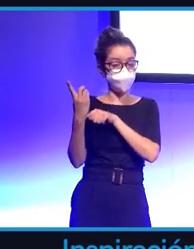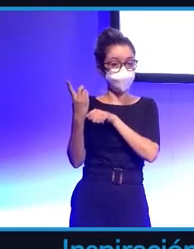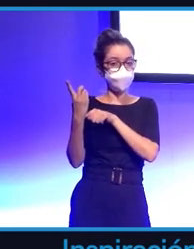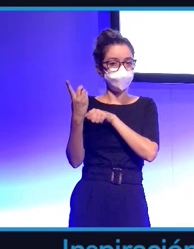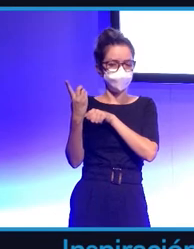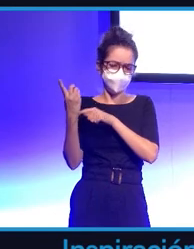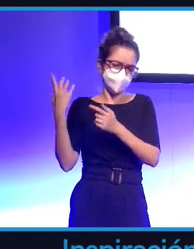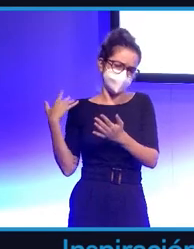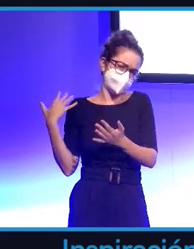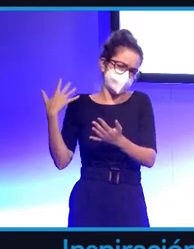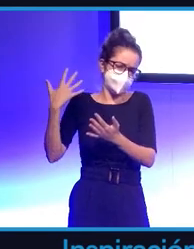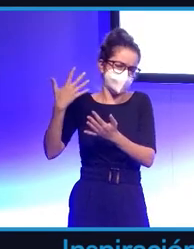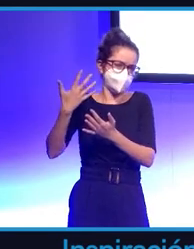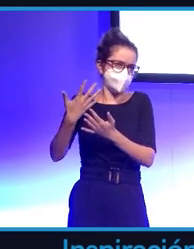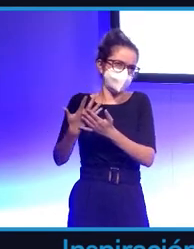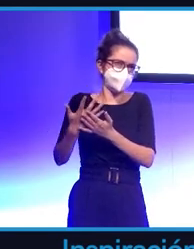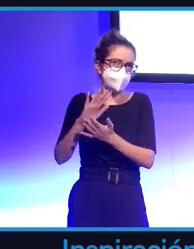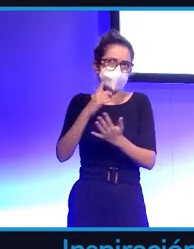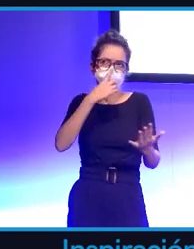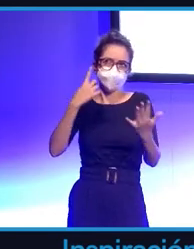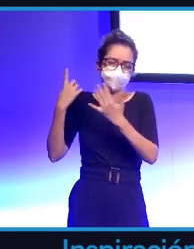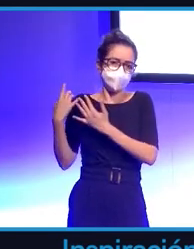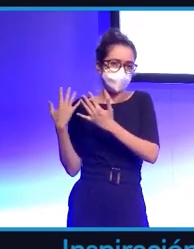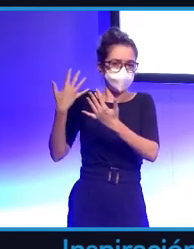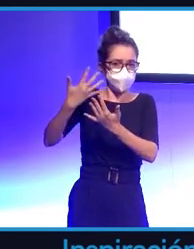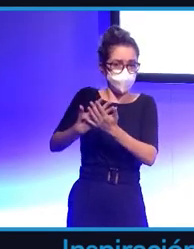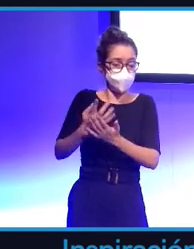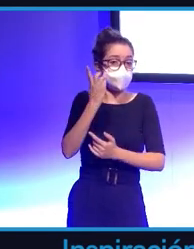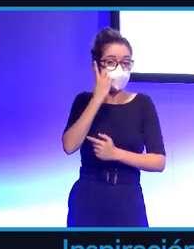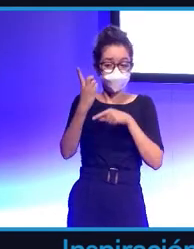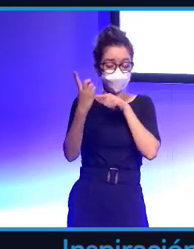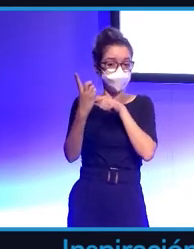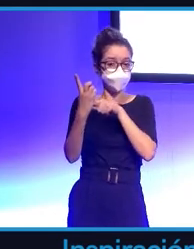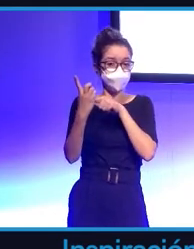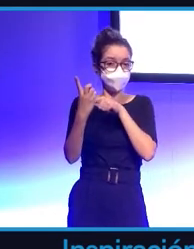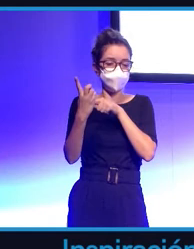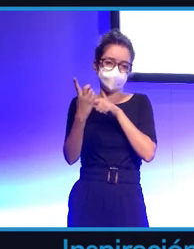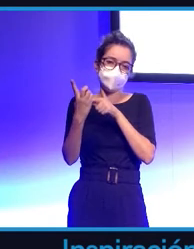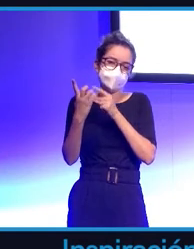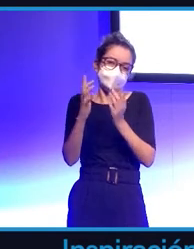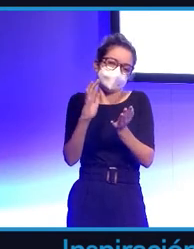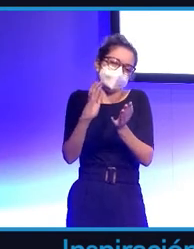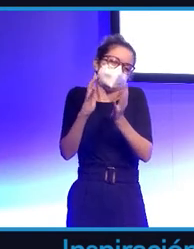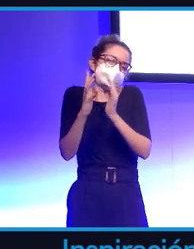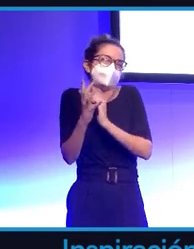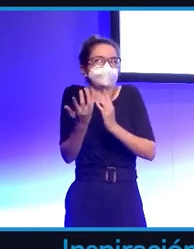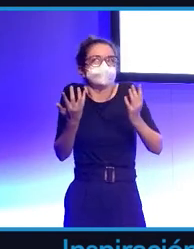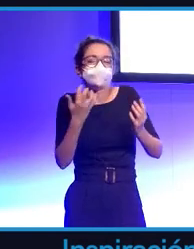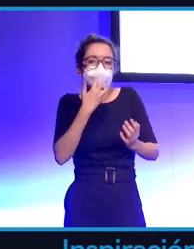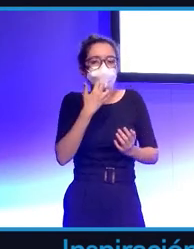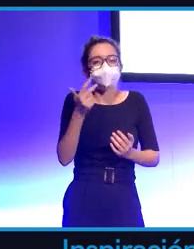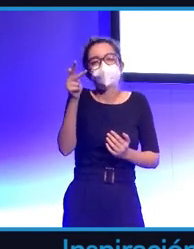llevan ya muchos años, yo diría como unos seis, siete años, en los que la evolución ya es muy pequeña. Ya son una cámara mejor,